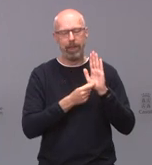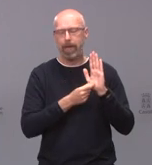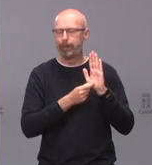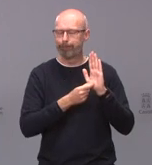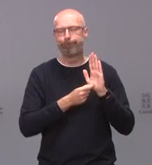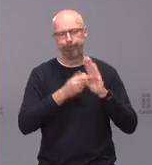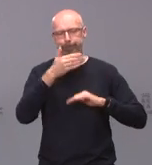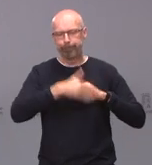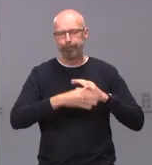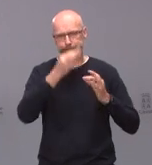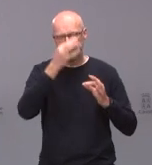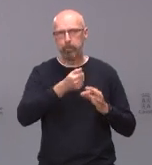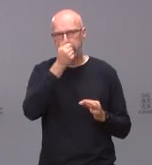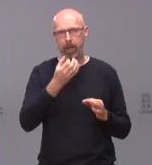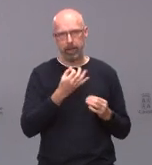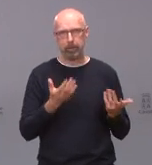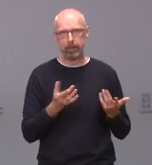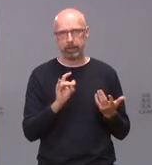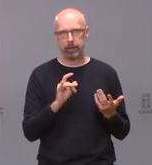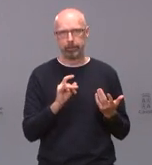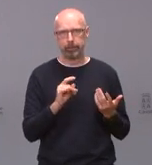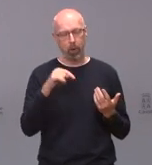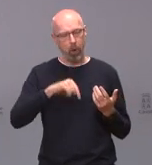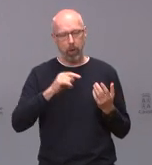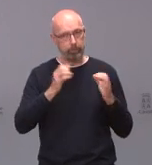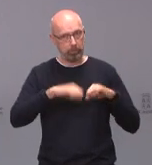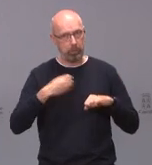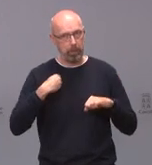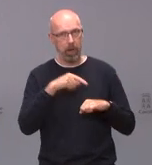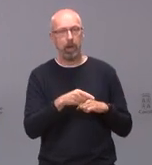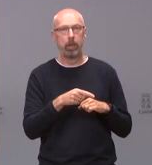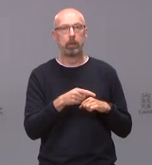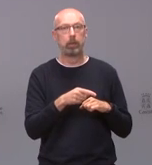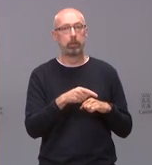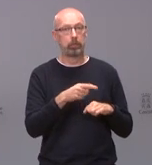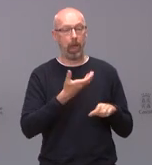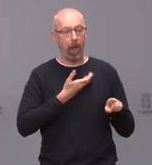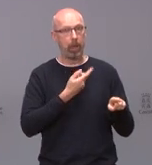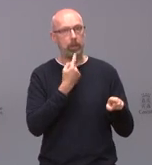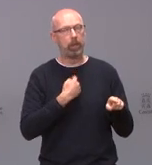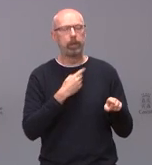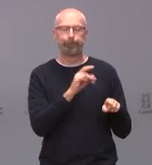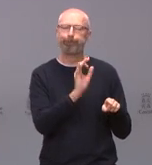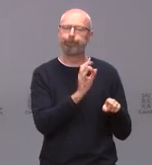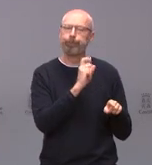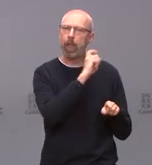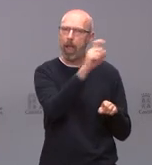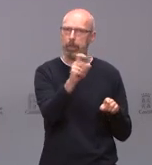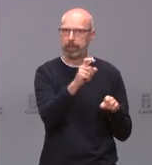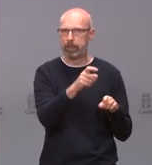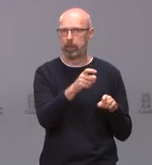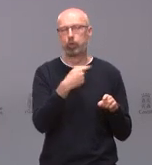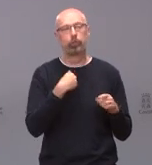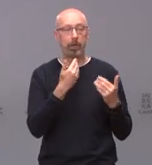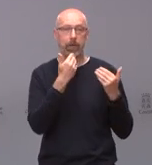este sentido que hemos tomado hoy que las anunciaríamos hoy me dijo que iba a emitir un bando por lo cual yo le agradecí